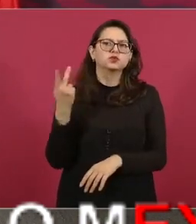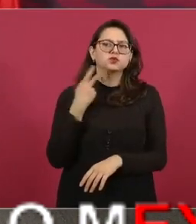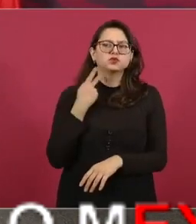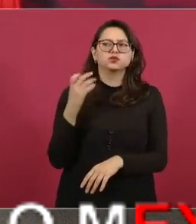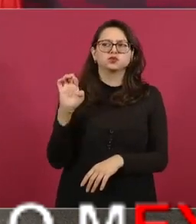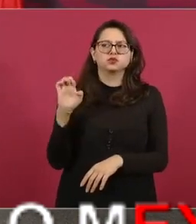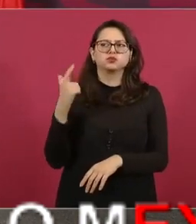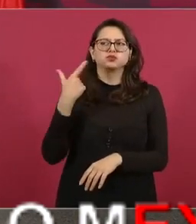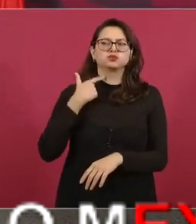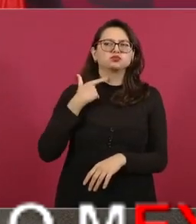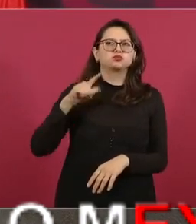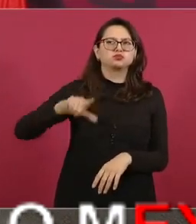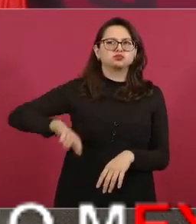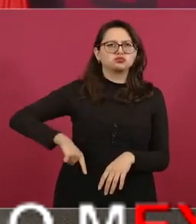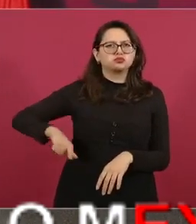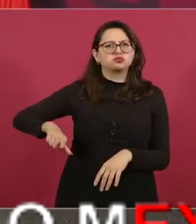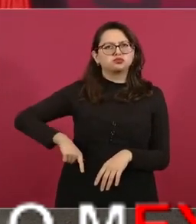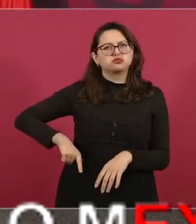buscaba